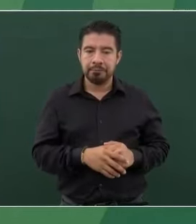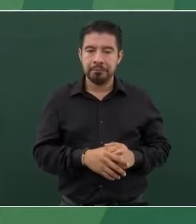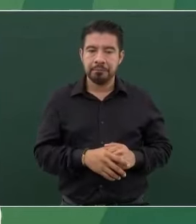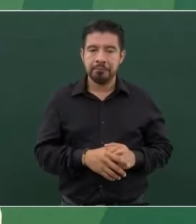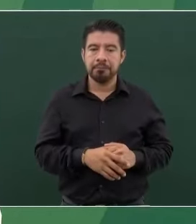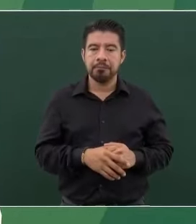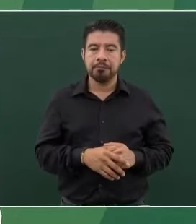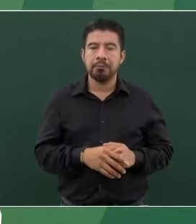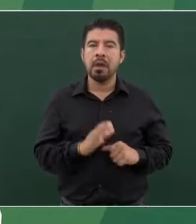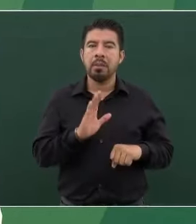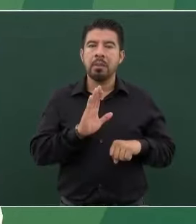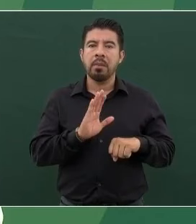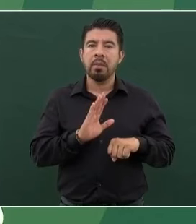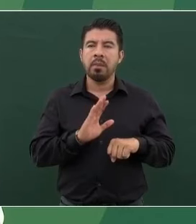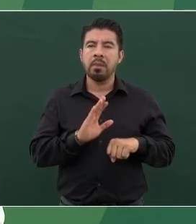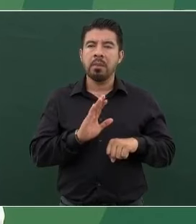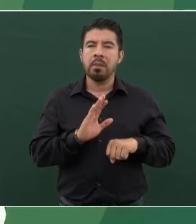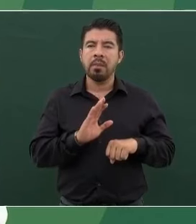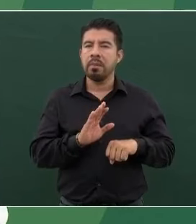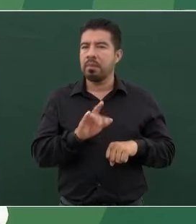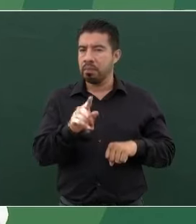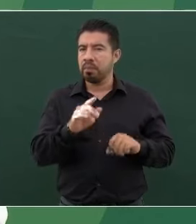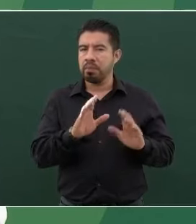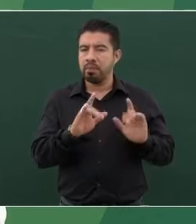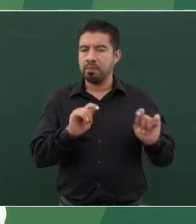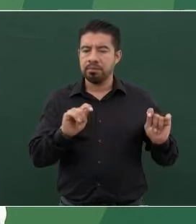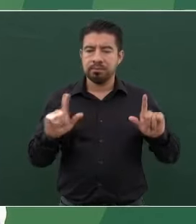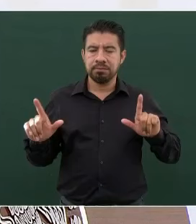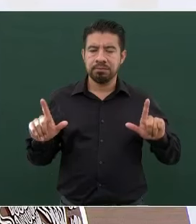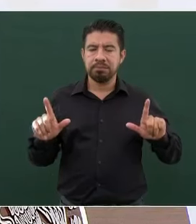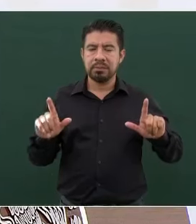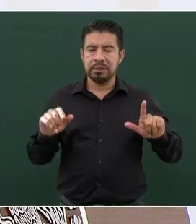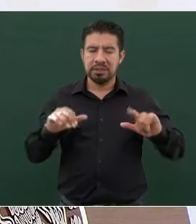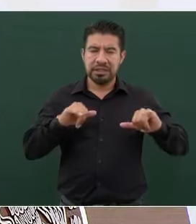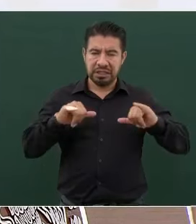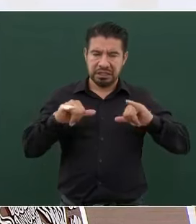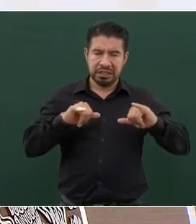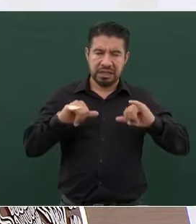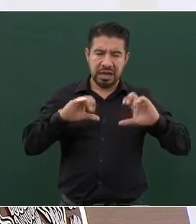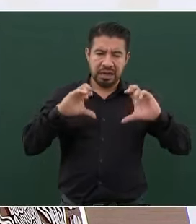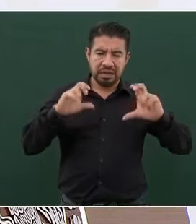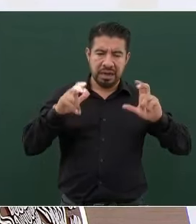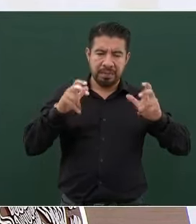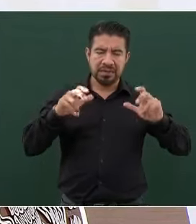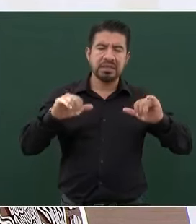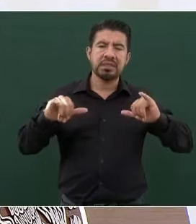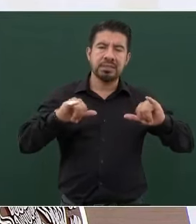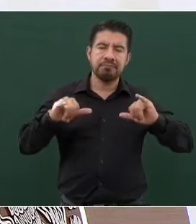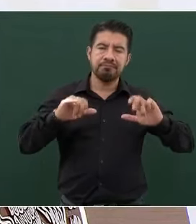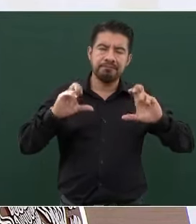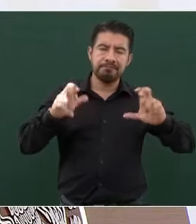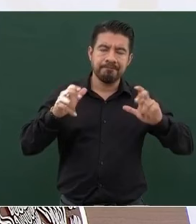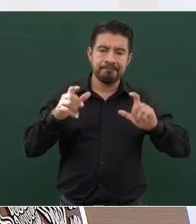¿Por qué no pones el plano de Chiapas, el mapa?